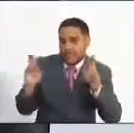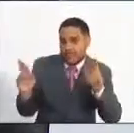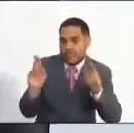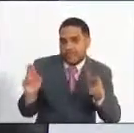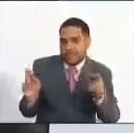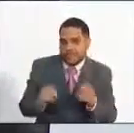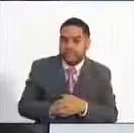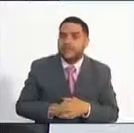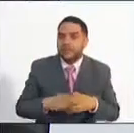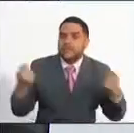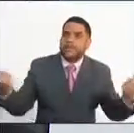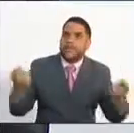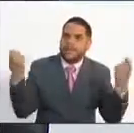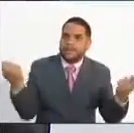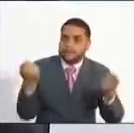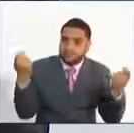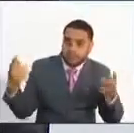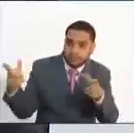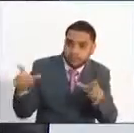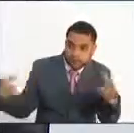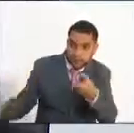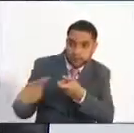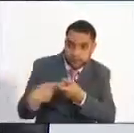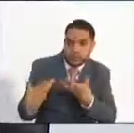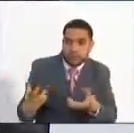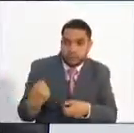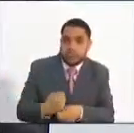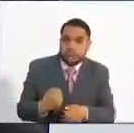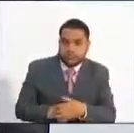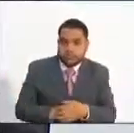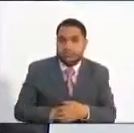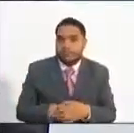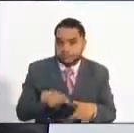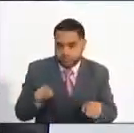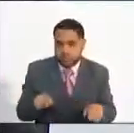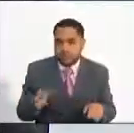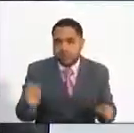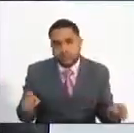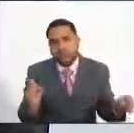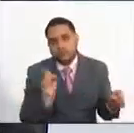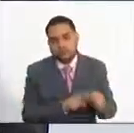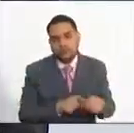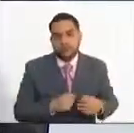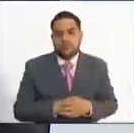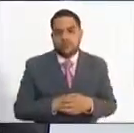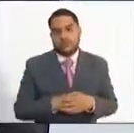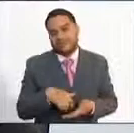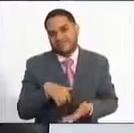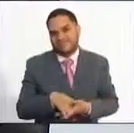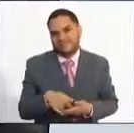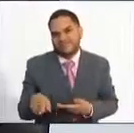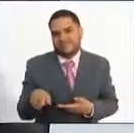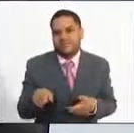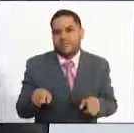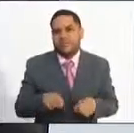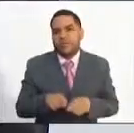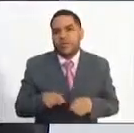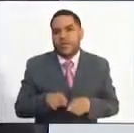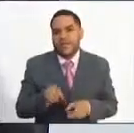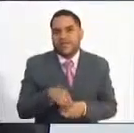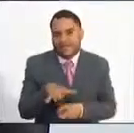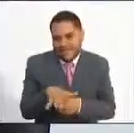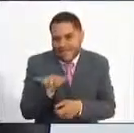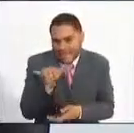iniciar a ofertar para que la gente esté atenta para adquirir su PIN e inscribirse. Esta es pues por el lado distrital